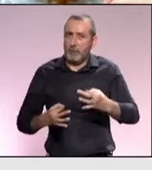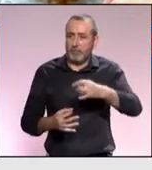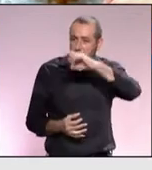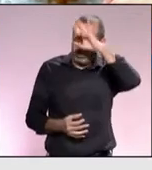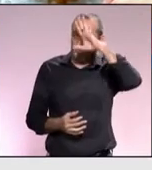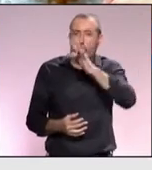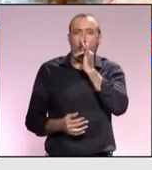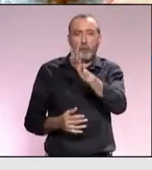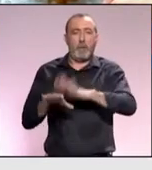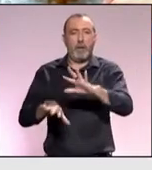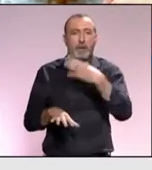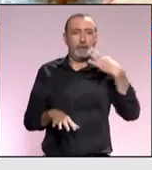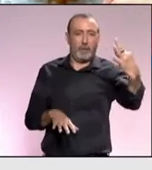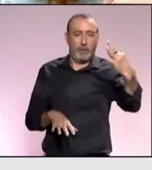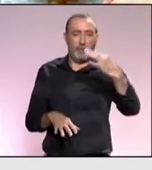impresionó al jurado.